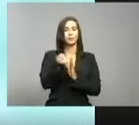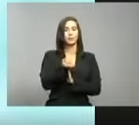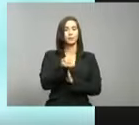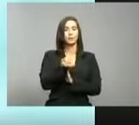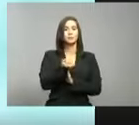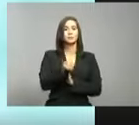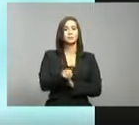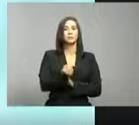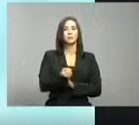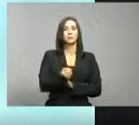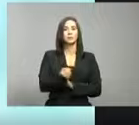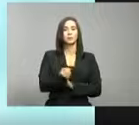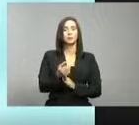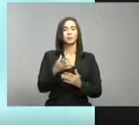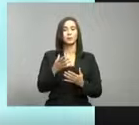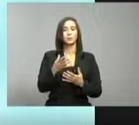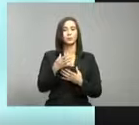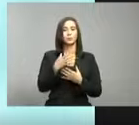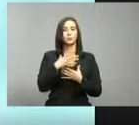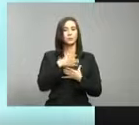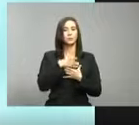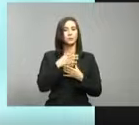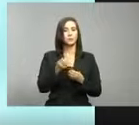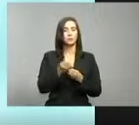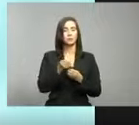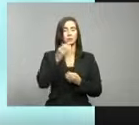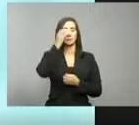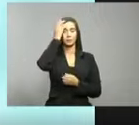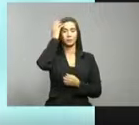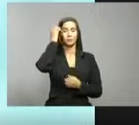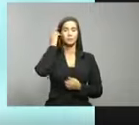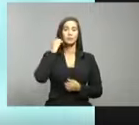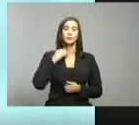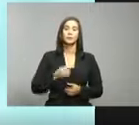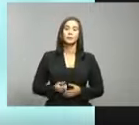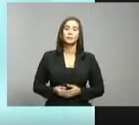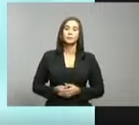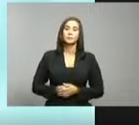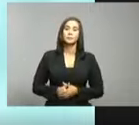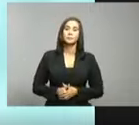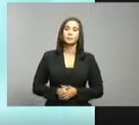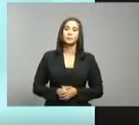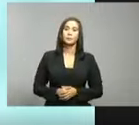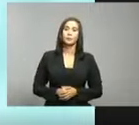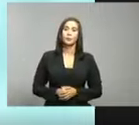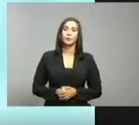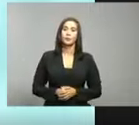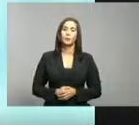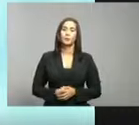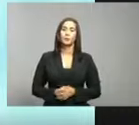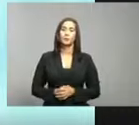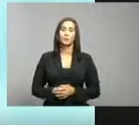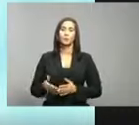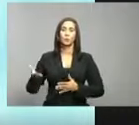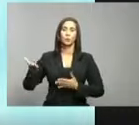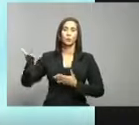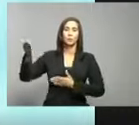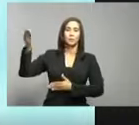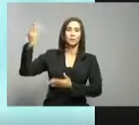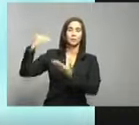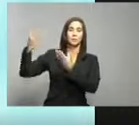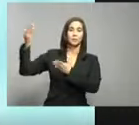todas luces es de interés científico. Casi al unísono con el paciente Pascualini, el italiano,